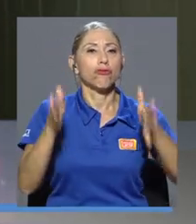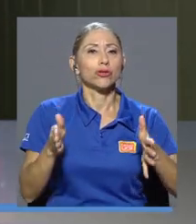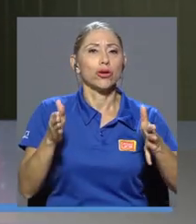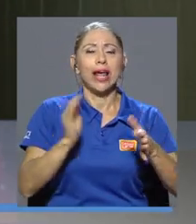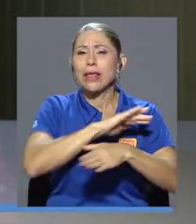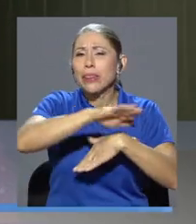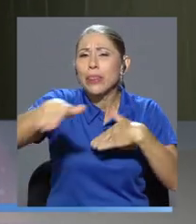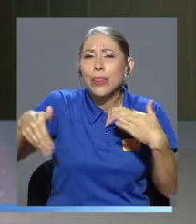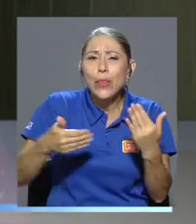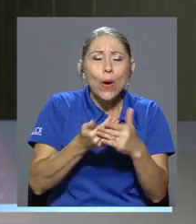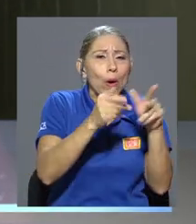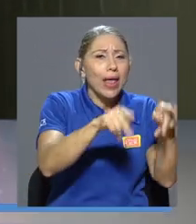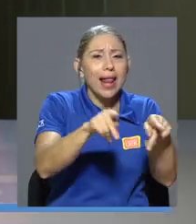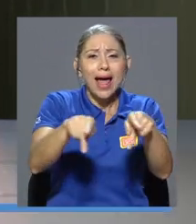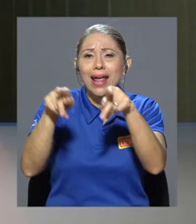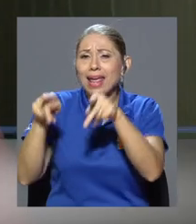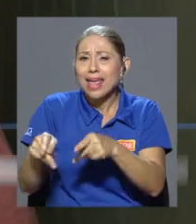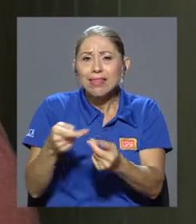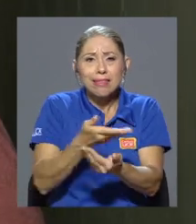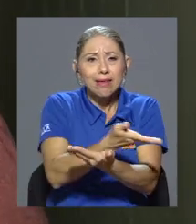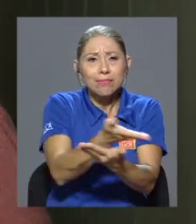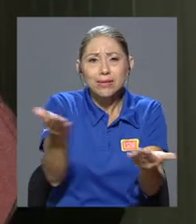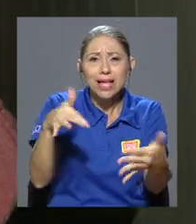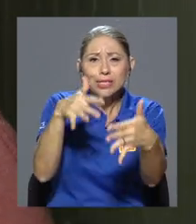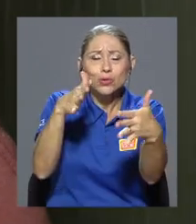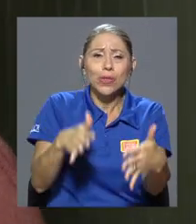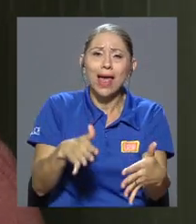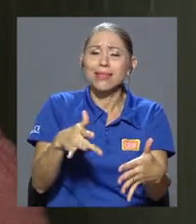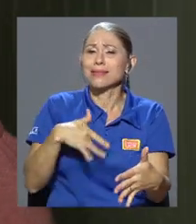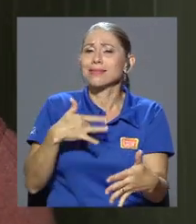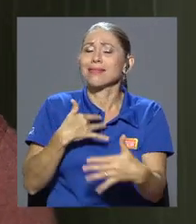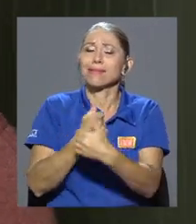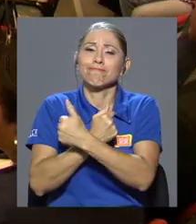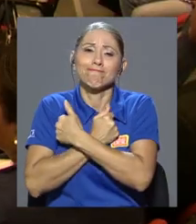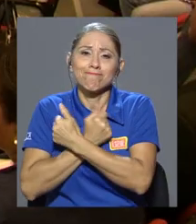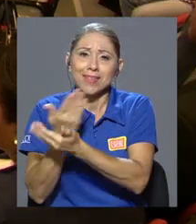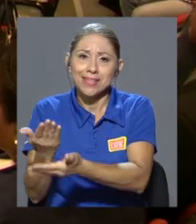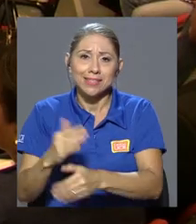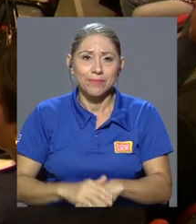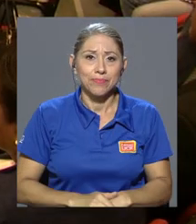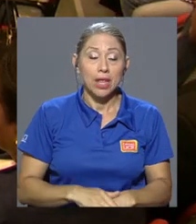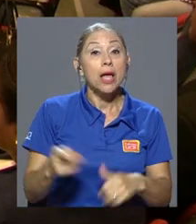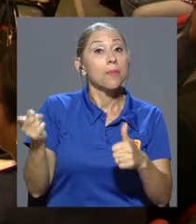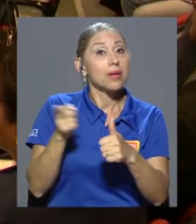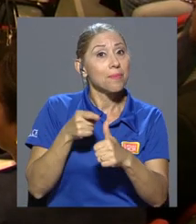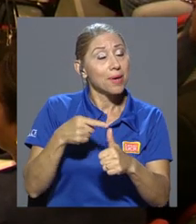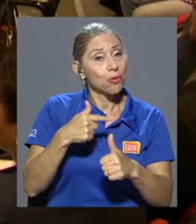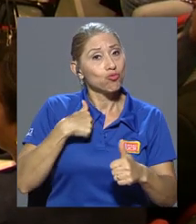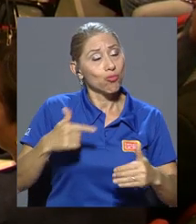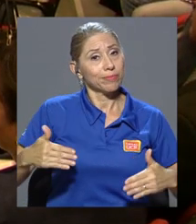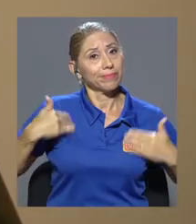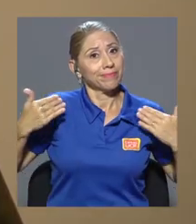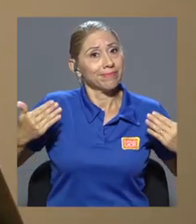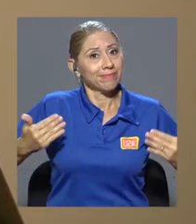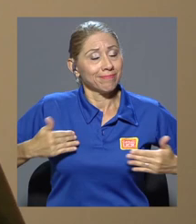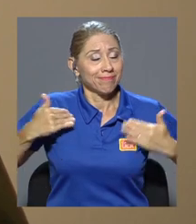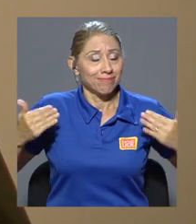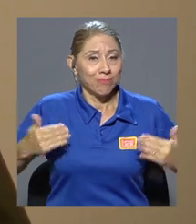la gente, todos los estudiantes le tenían mucho cariño. Primero, me da mucha alegría,